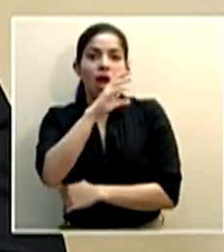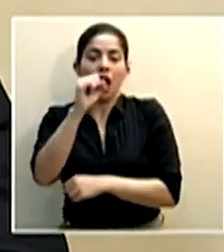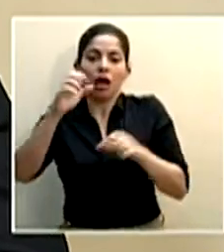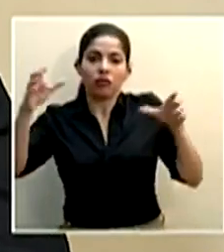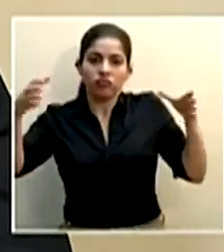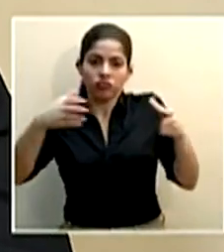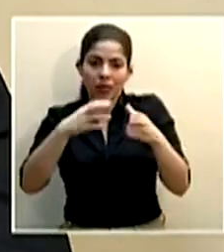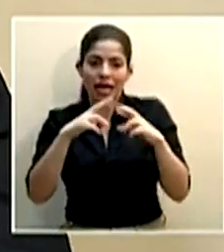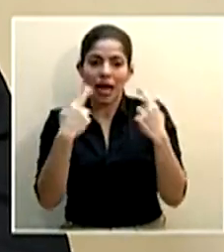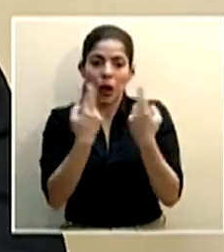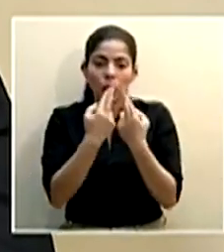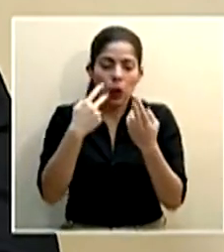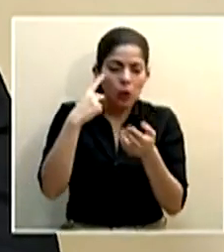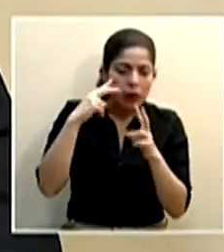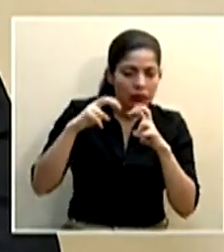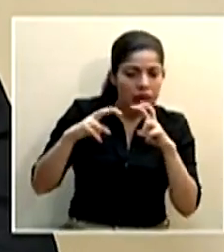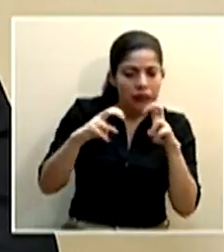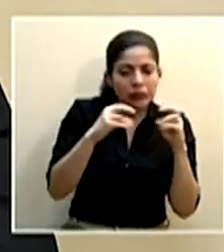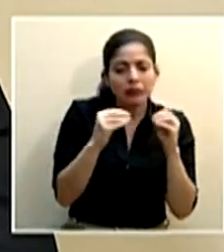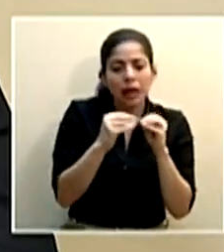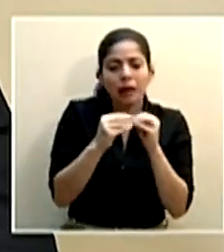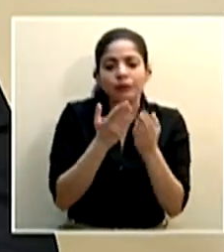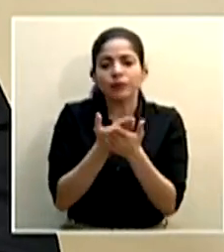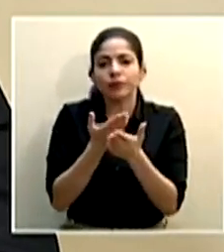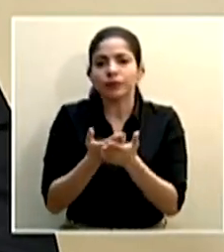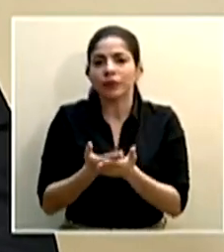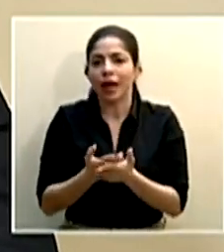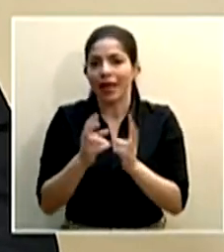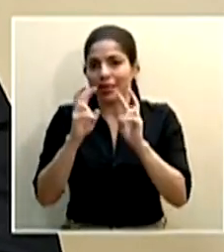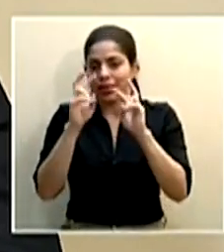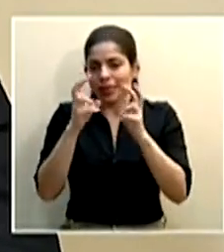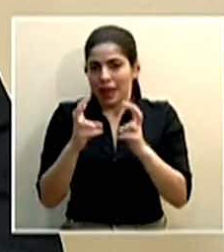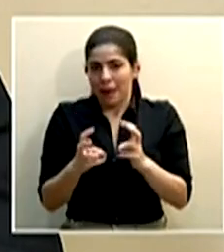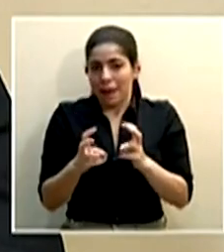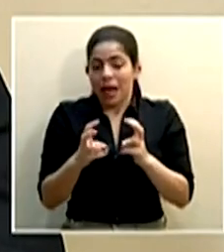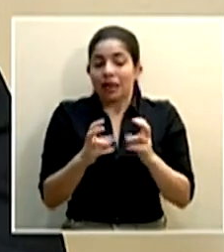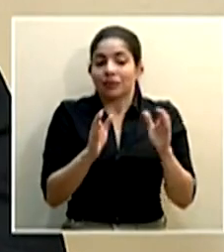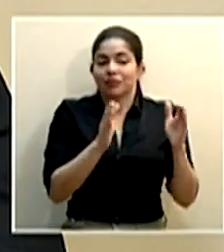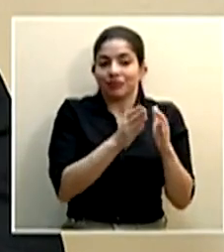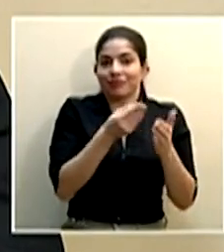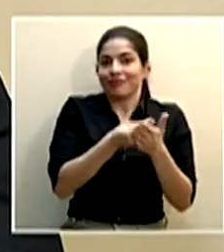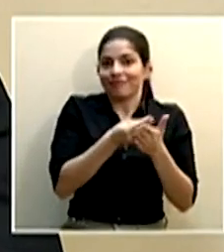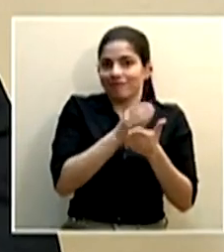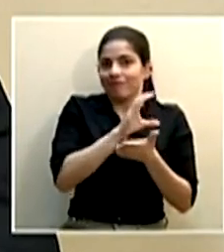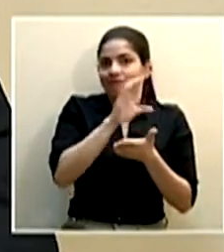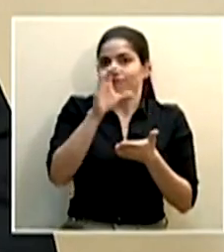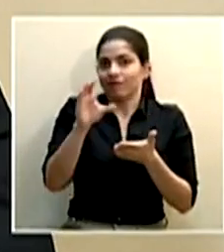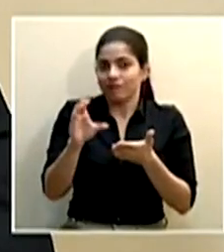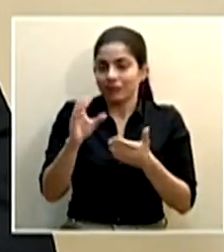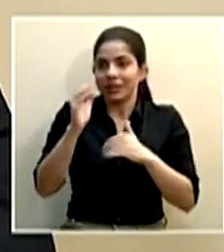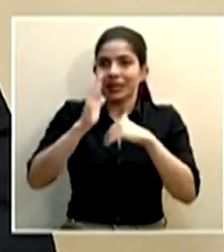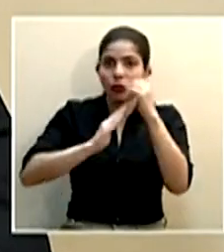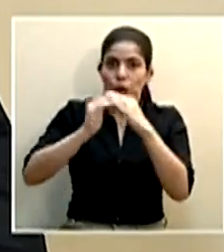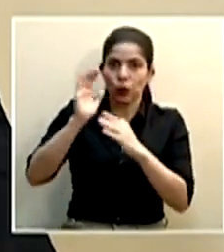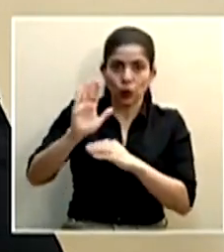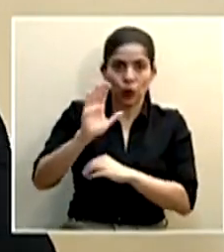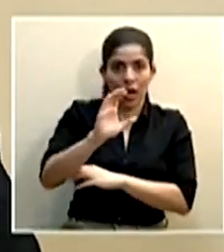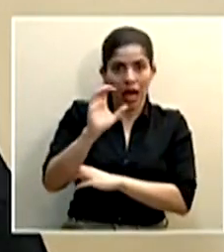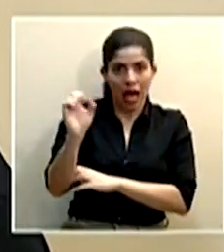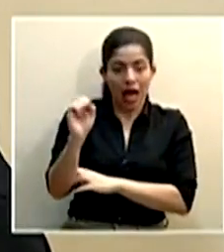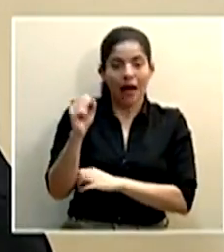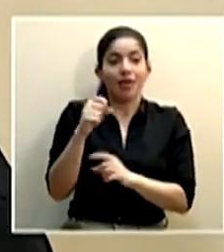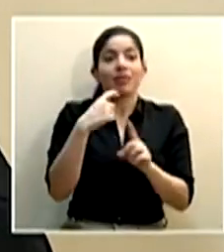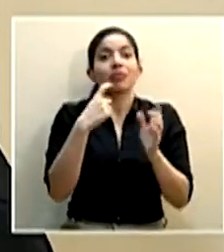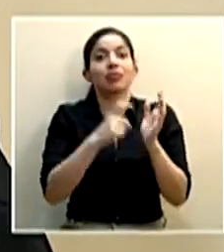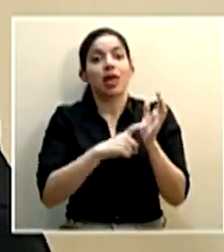caja para ver más propuestas sobre los temas tanto de la parte de la inversión financiera en infraestructura de la caja, las